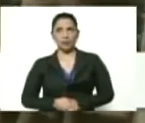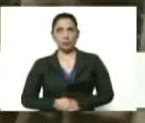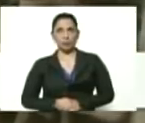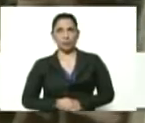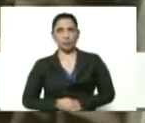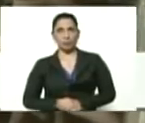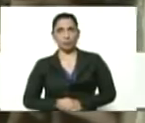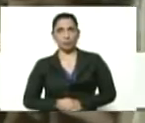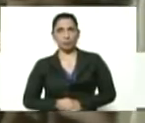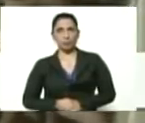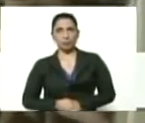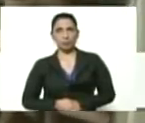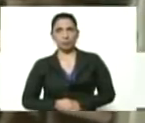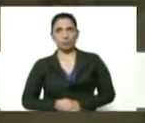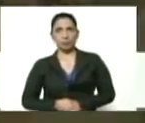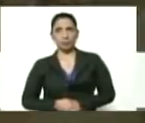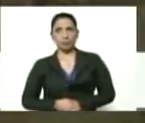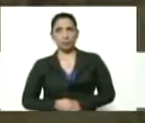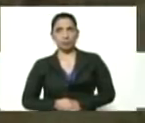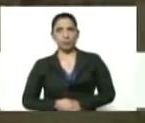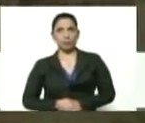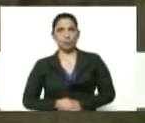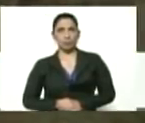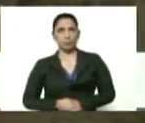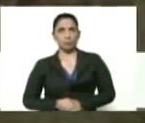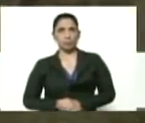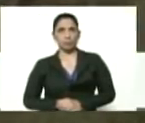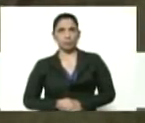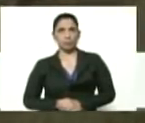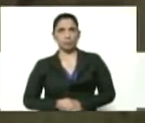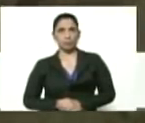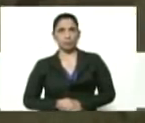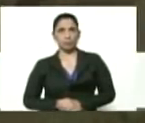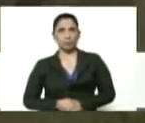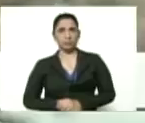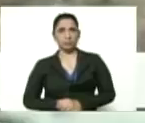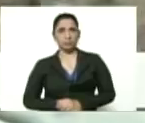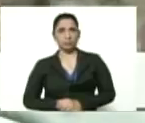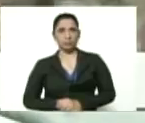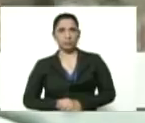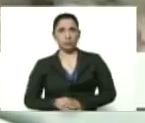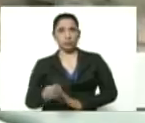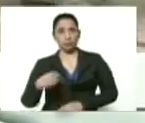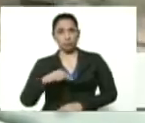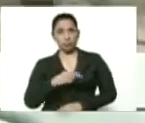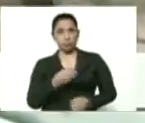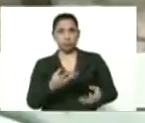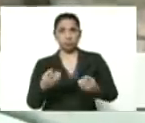brindarnos el apoyo con la materia prima y nosotros le entregaremos los cerdos.